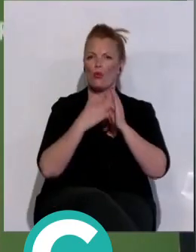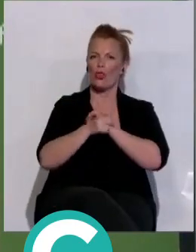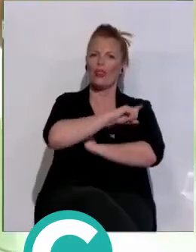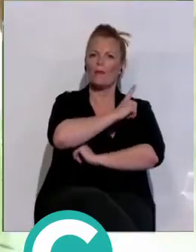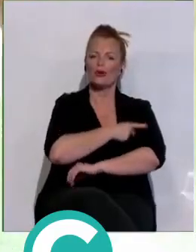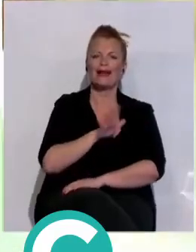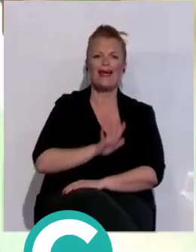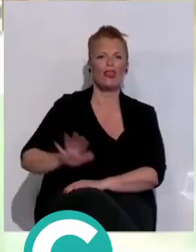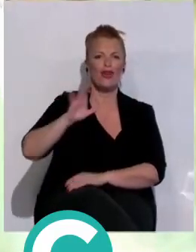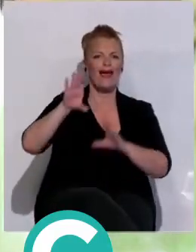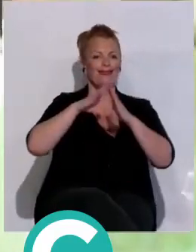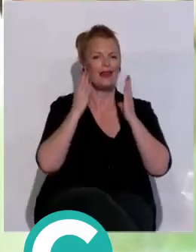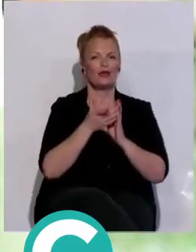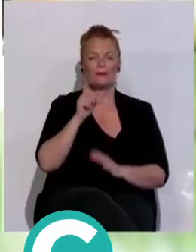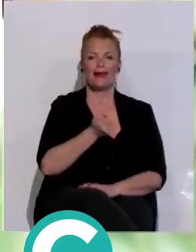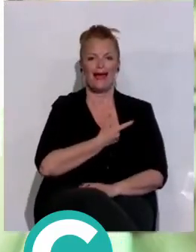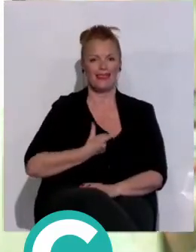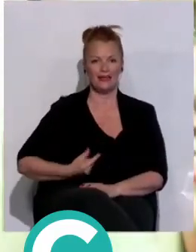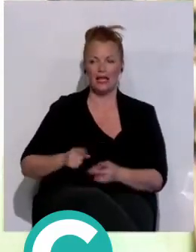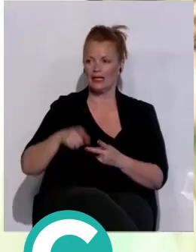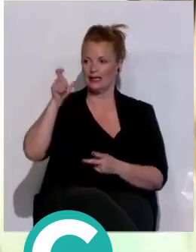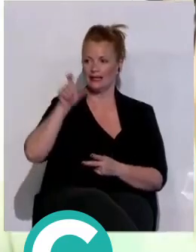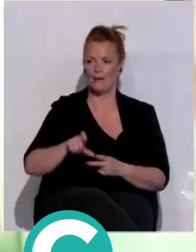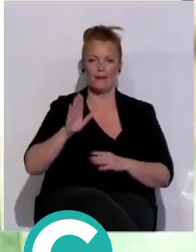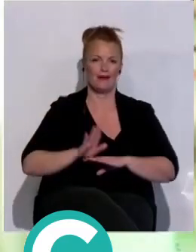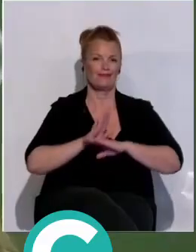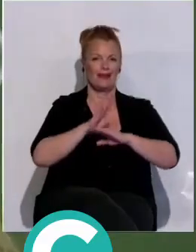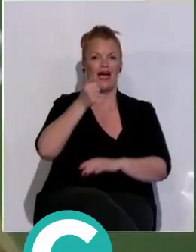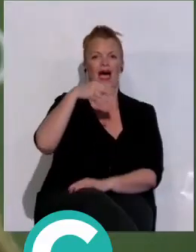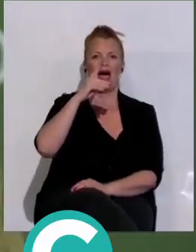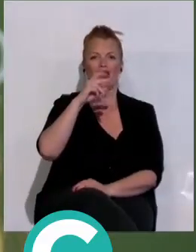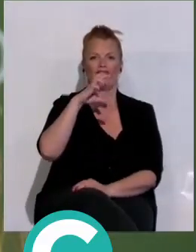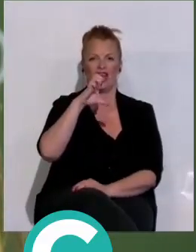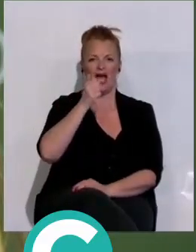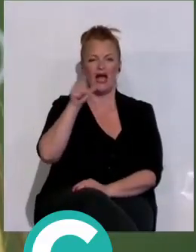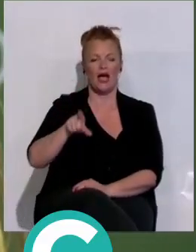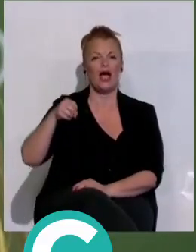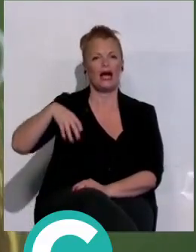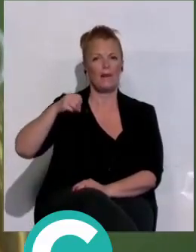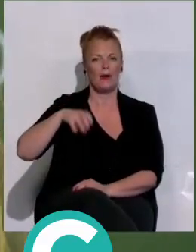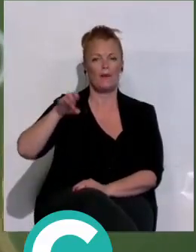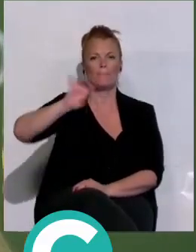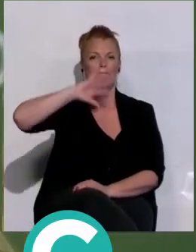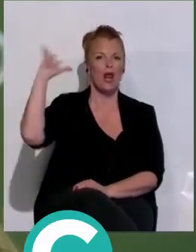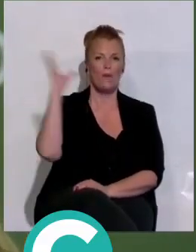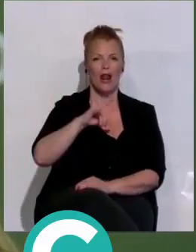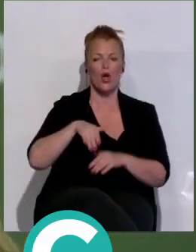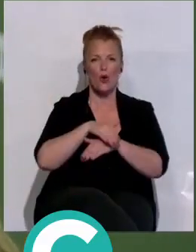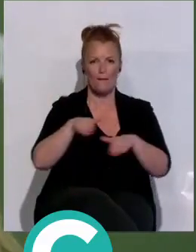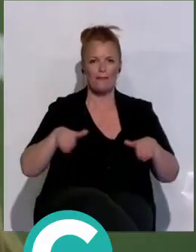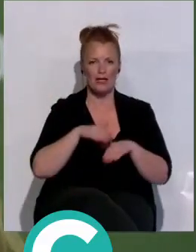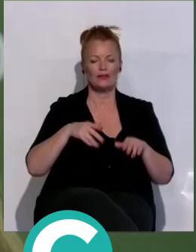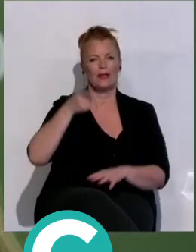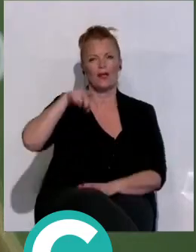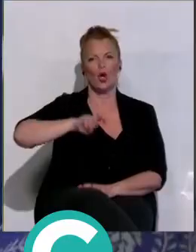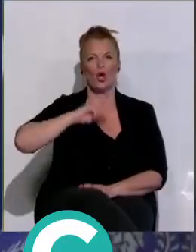e internacional, como la gaditana y madrina del evento en Cádiz, Andrea Sánchez, campeona del mundo de Balomano Playa, Gisela Pulido, campeona